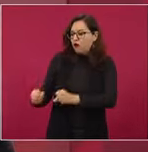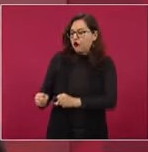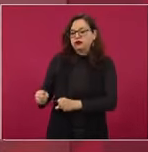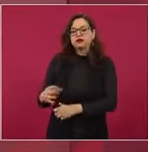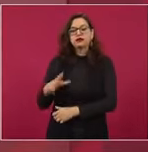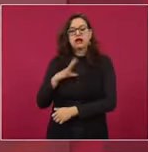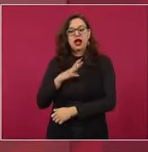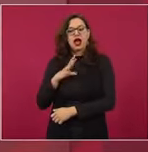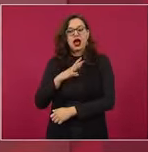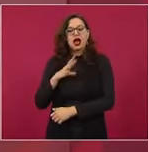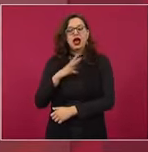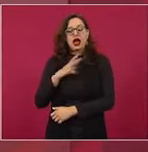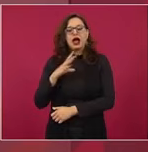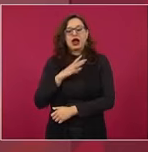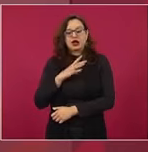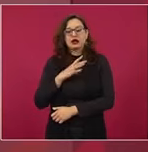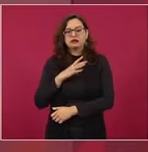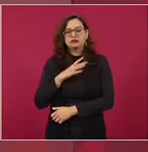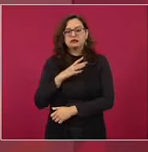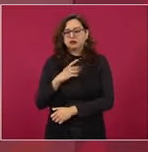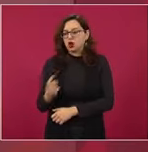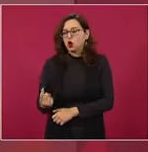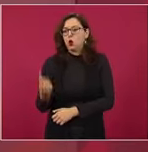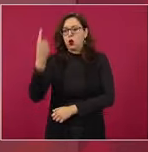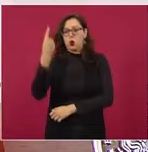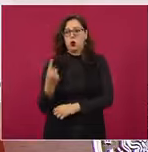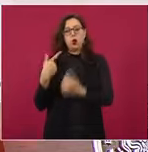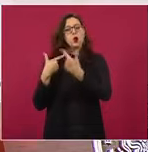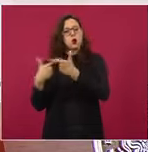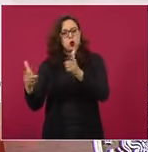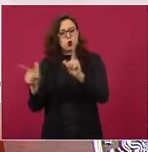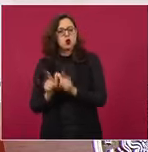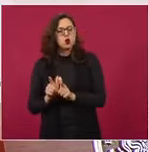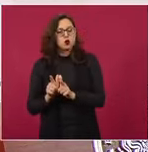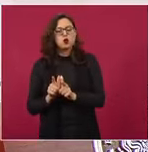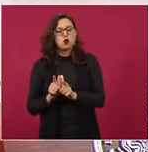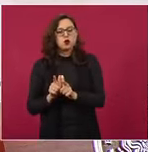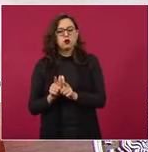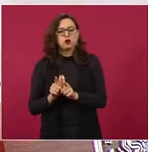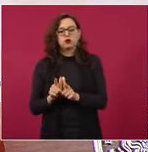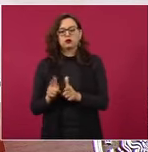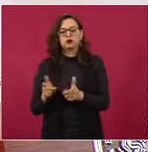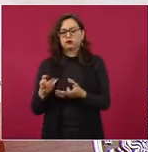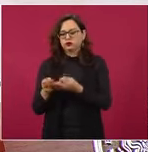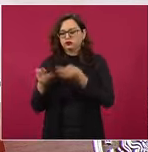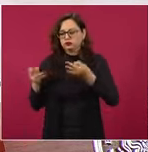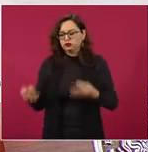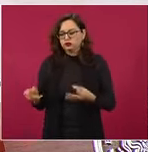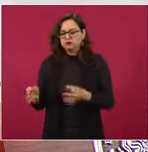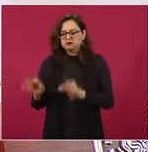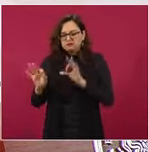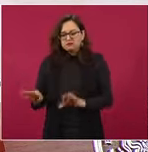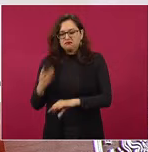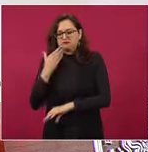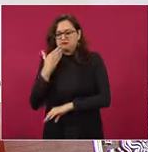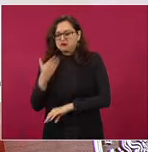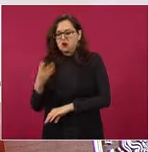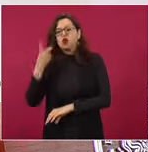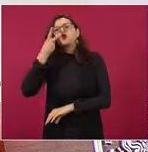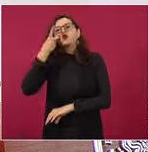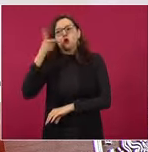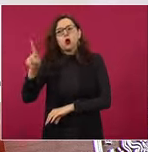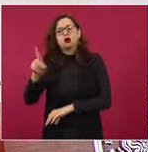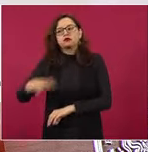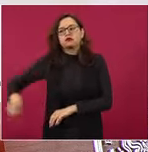ver con la corrupción en el trafique de venta de terrenos que se da